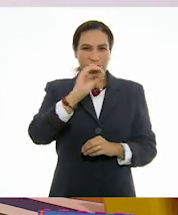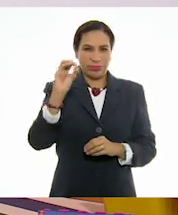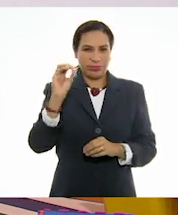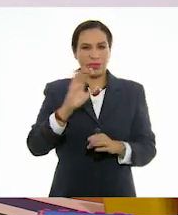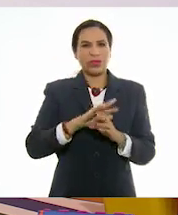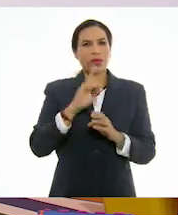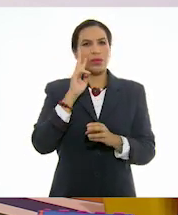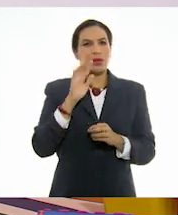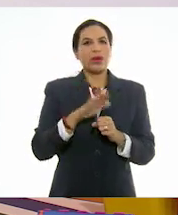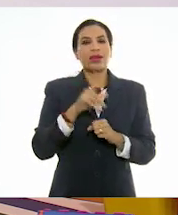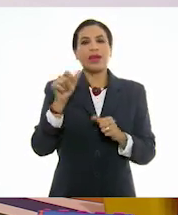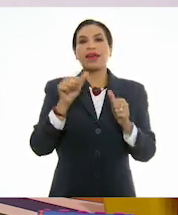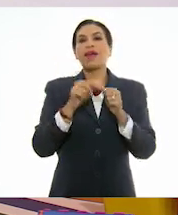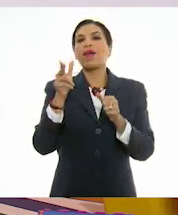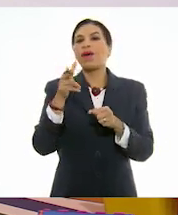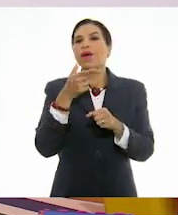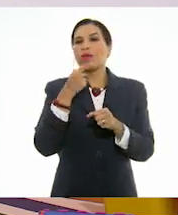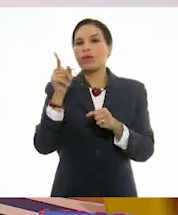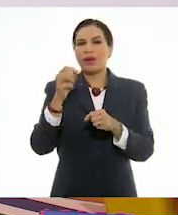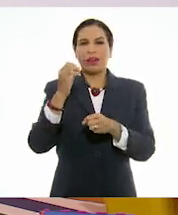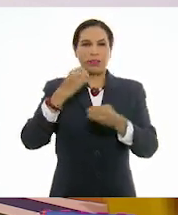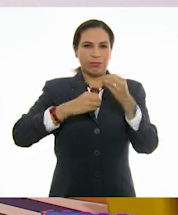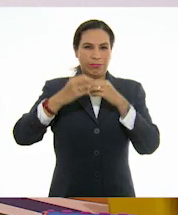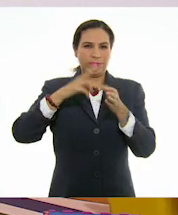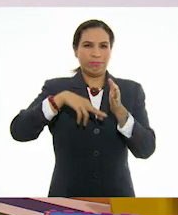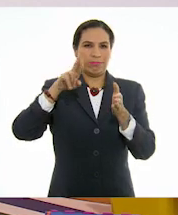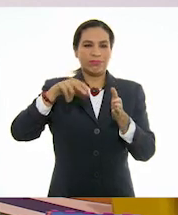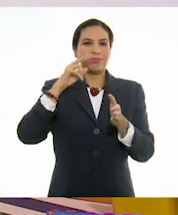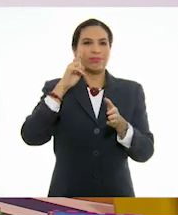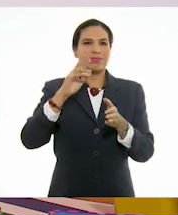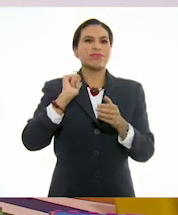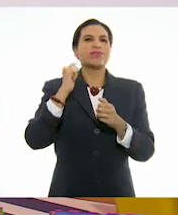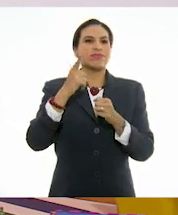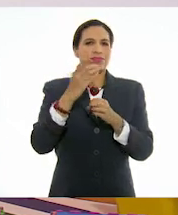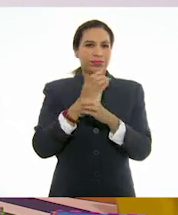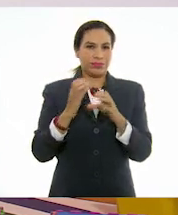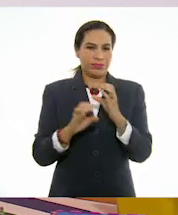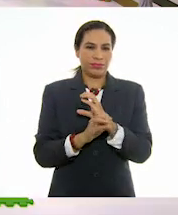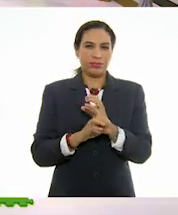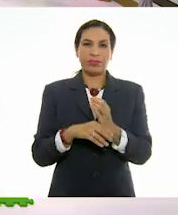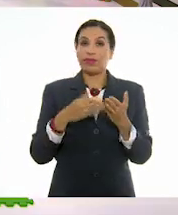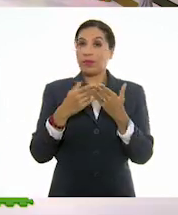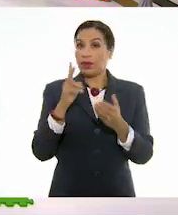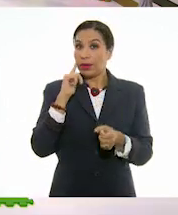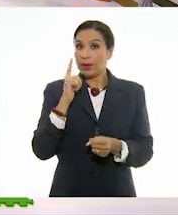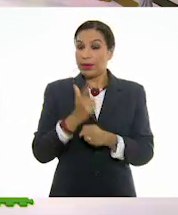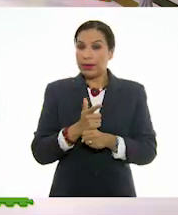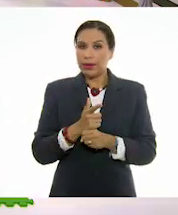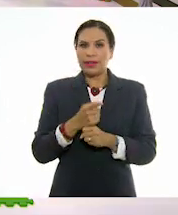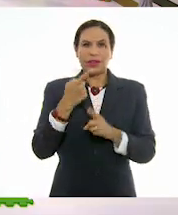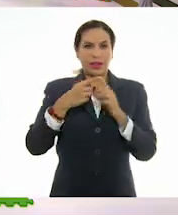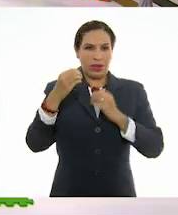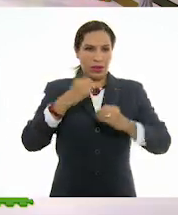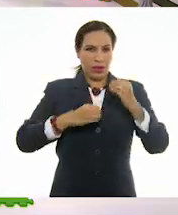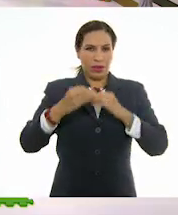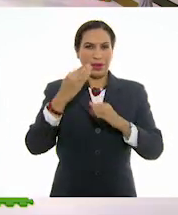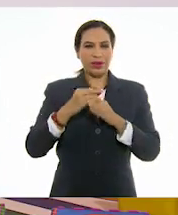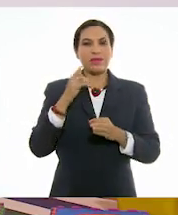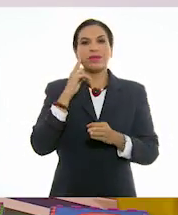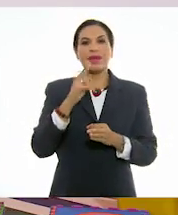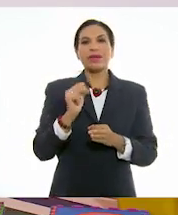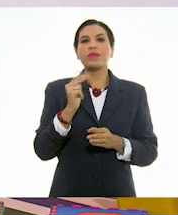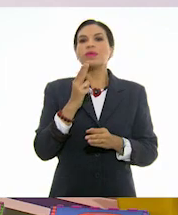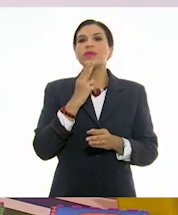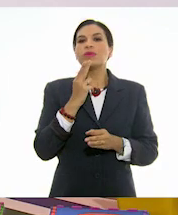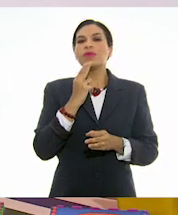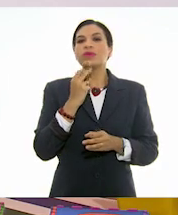fuera, es porque el artista quiere abordar el énfasis de un elemento. Ajá. Ahora te das cuenta que en estas obras que acabamos de ver, se